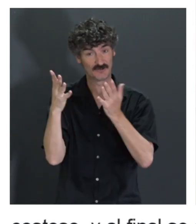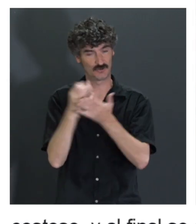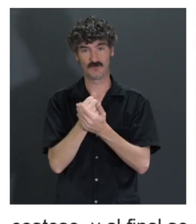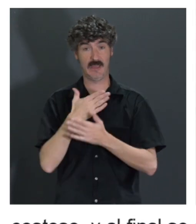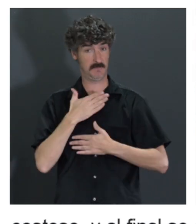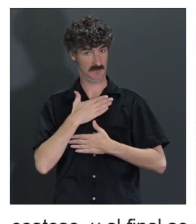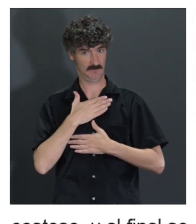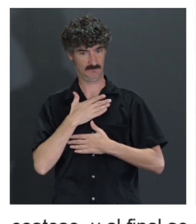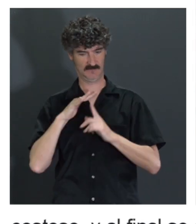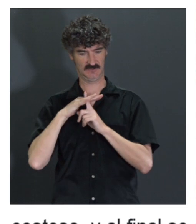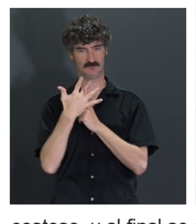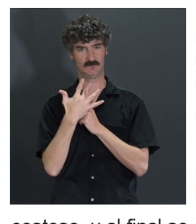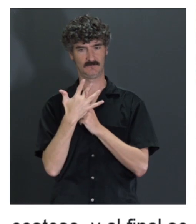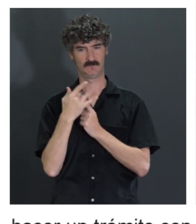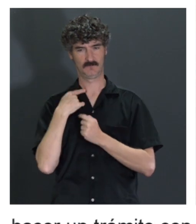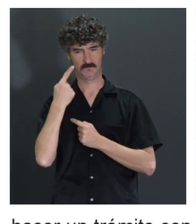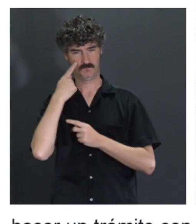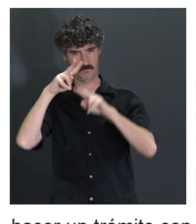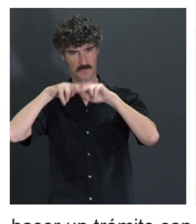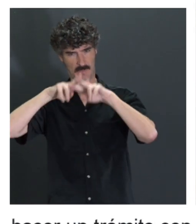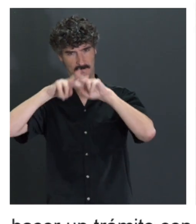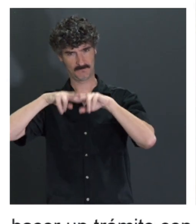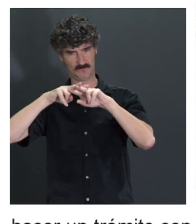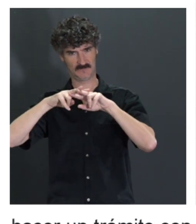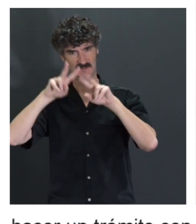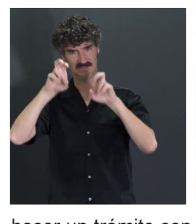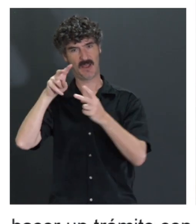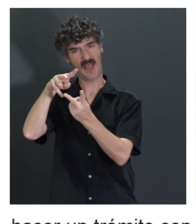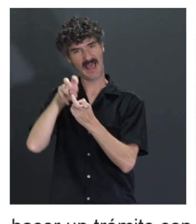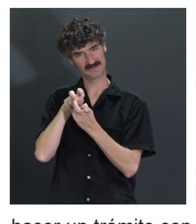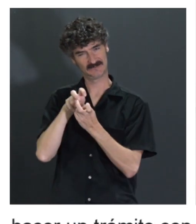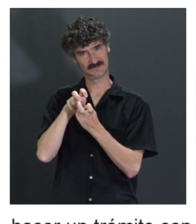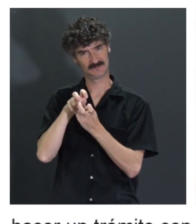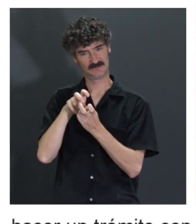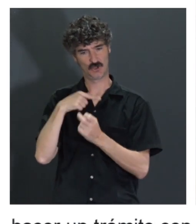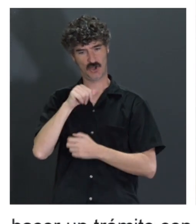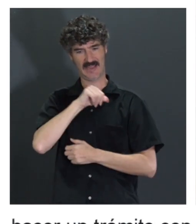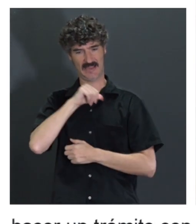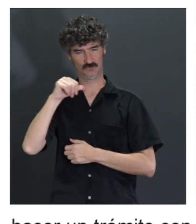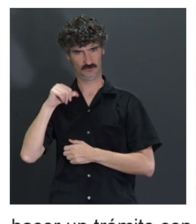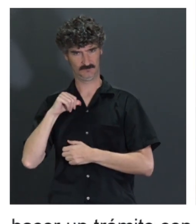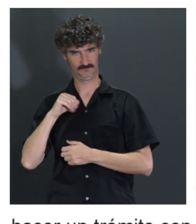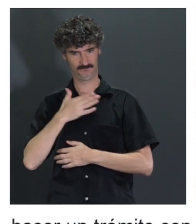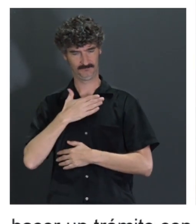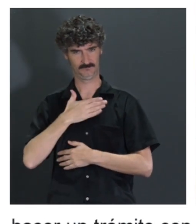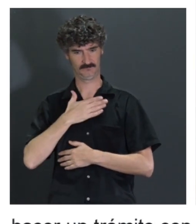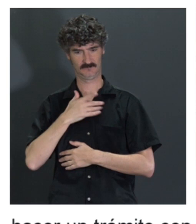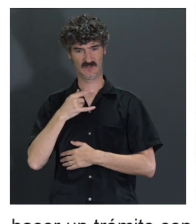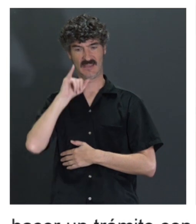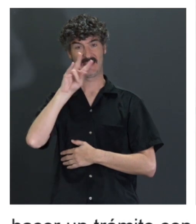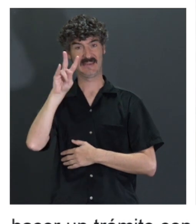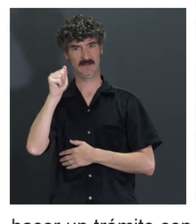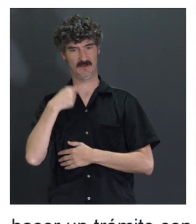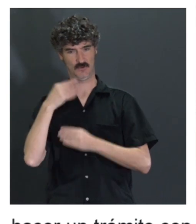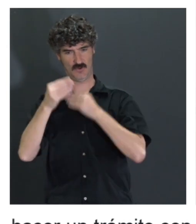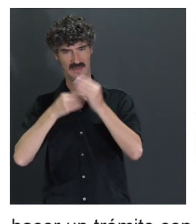pasado testeando la agencia tributaria. Digo, vale, como autónomo, déjame hacer mi IVA y déjame hacerlo